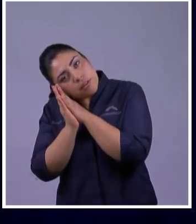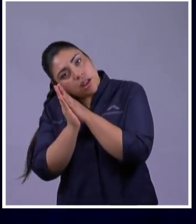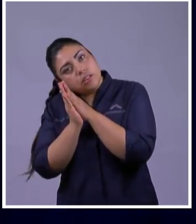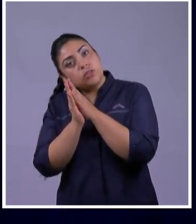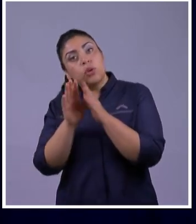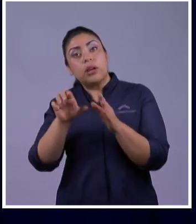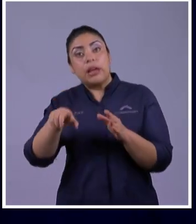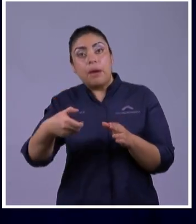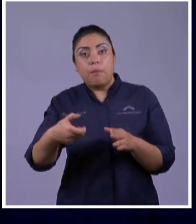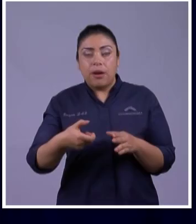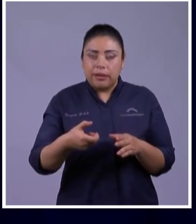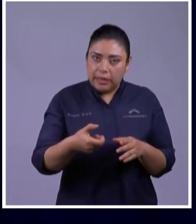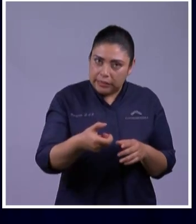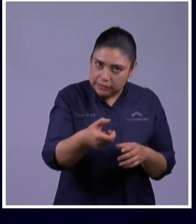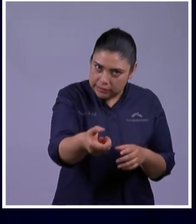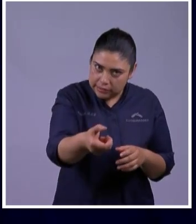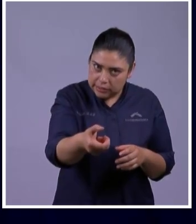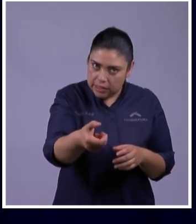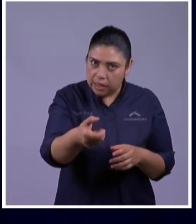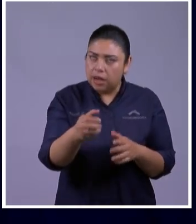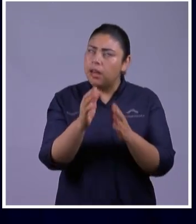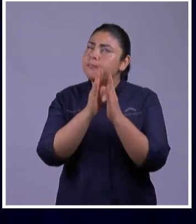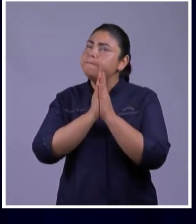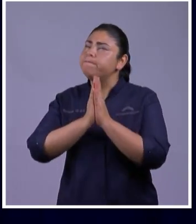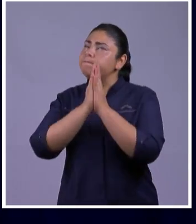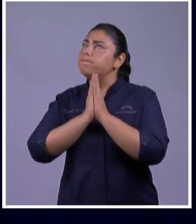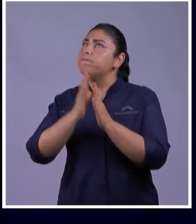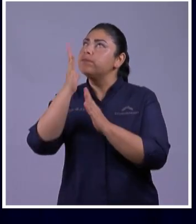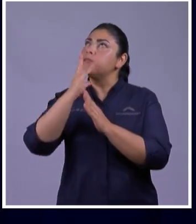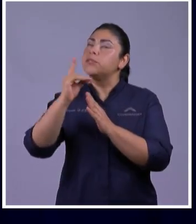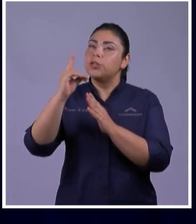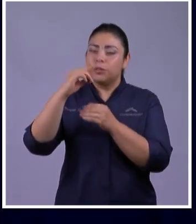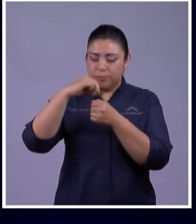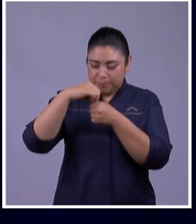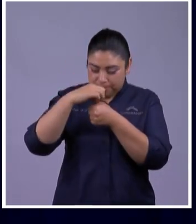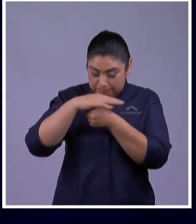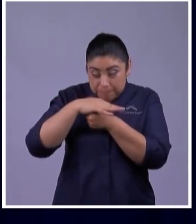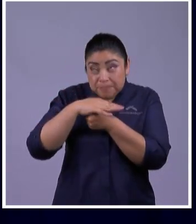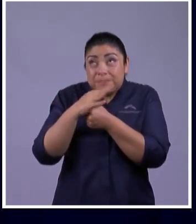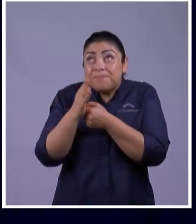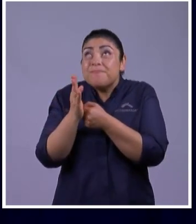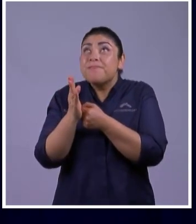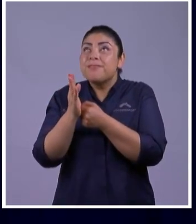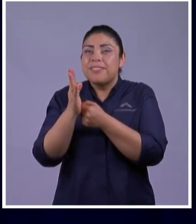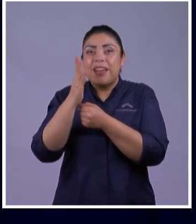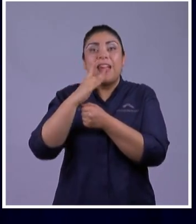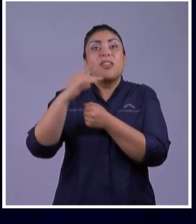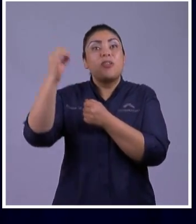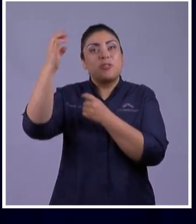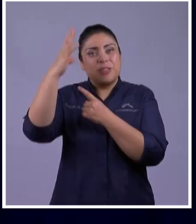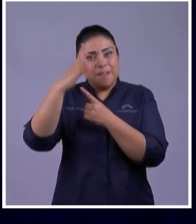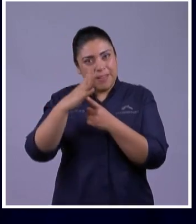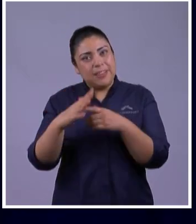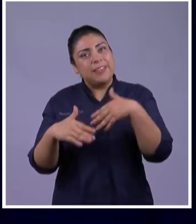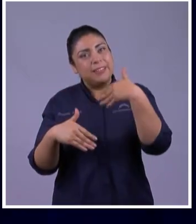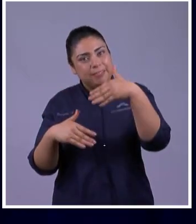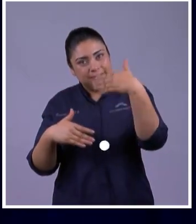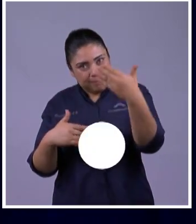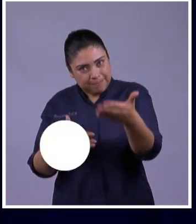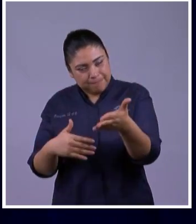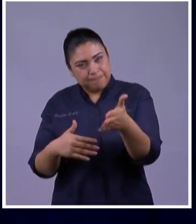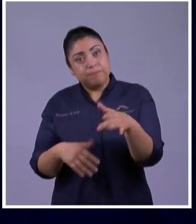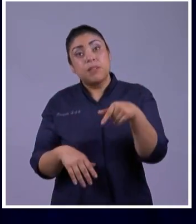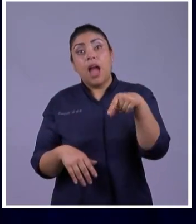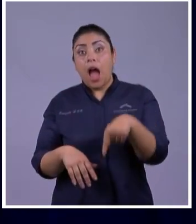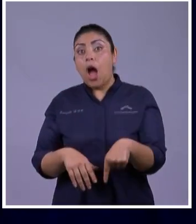ora en secreto y tu padre que ve en secreto te recompensará en público ahora que estamos en